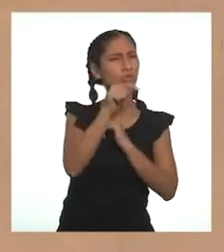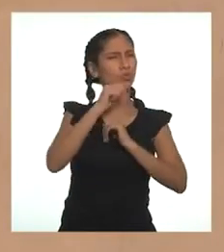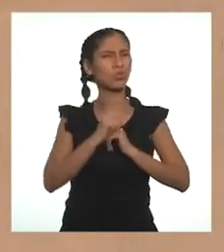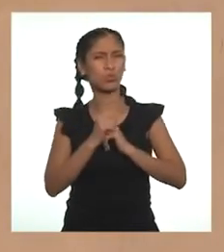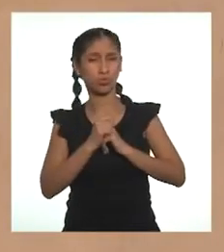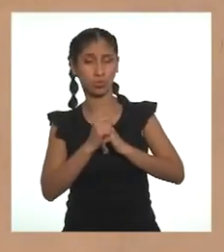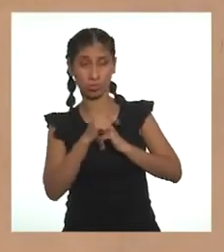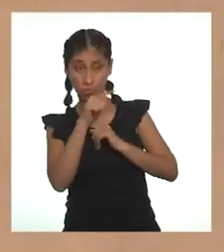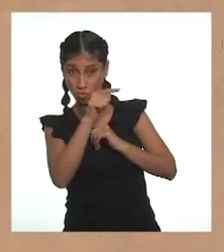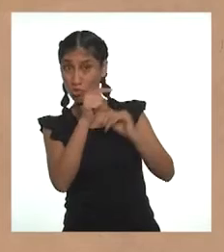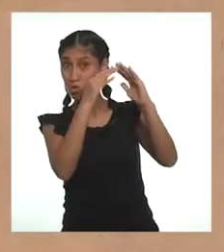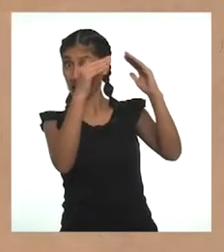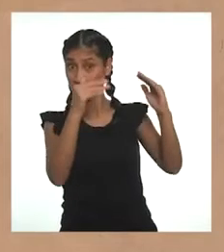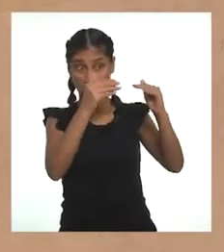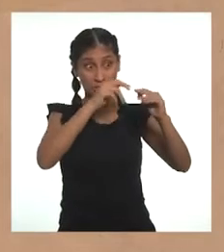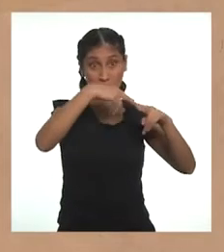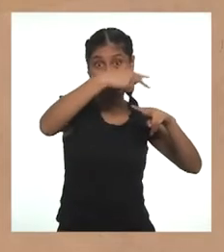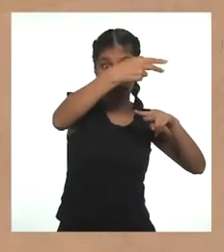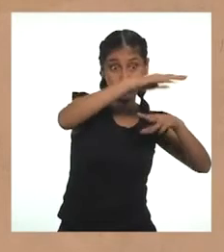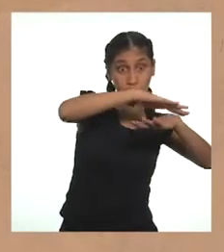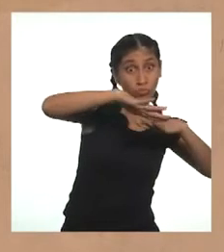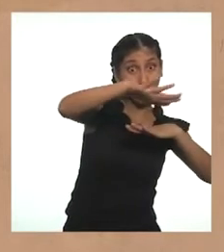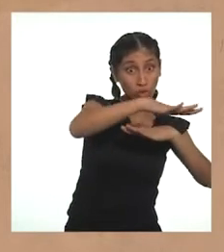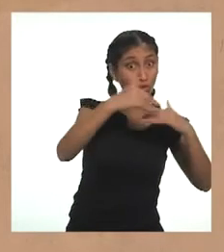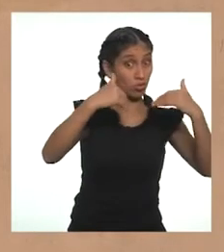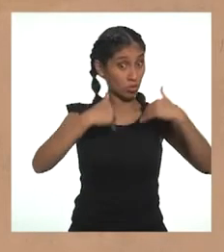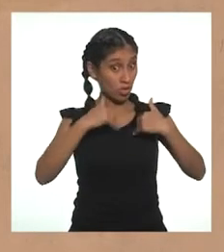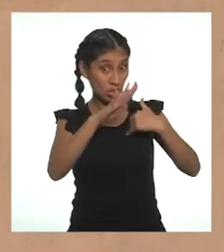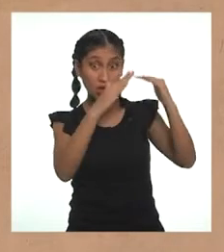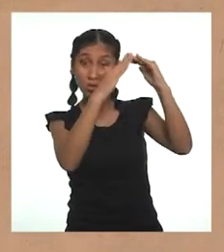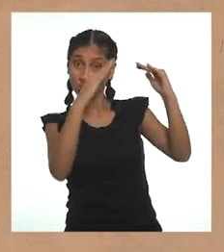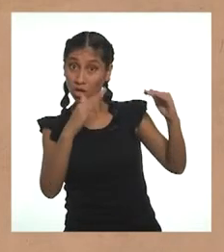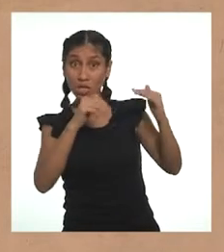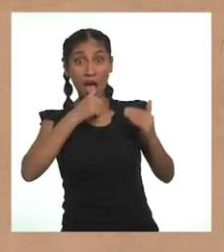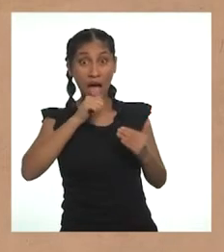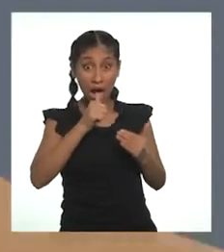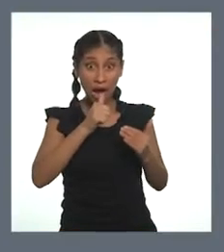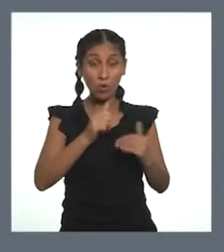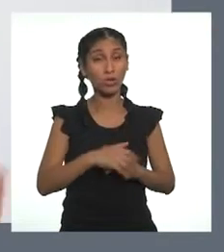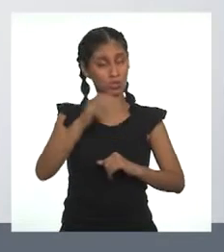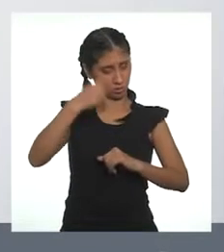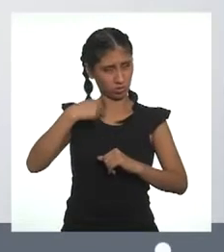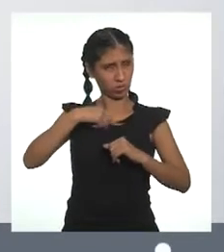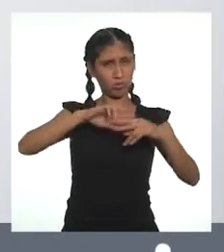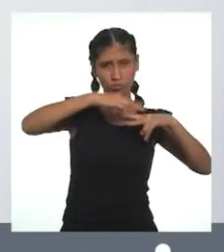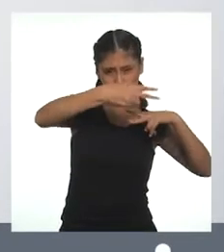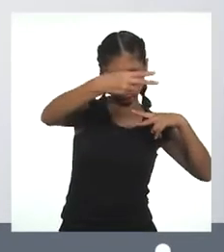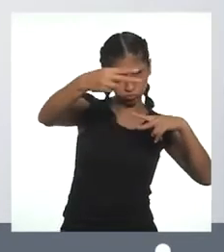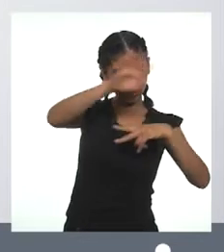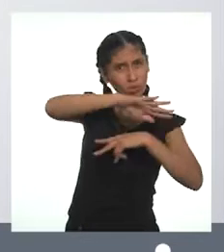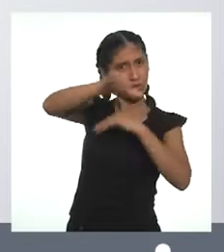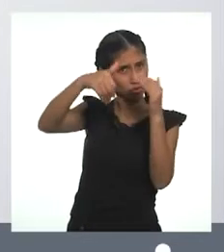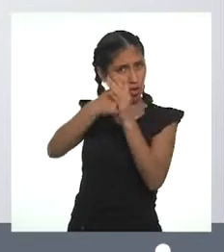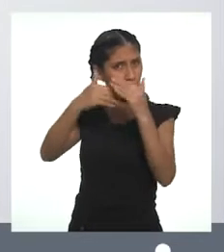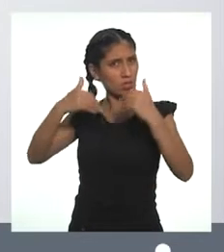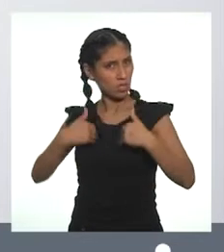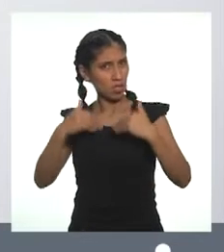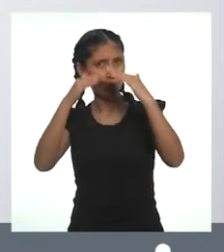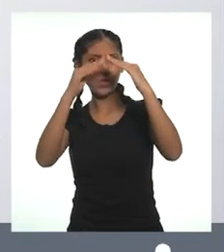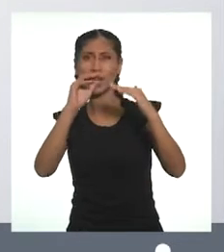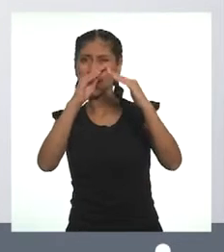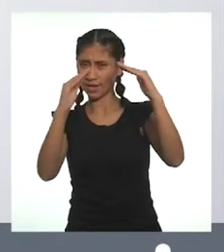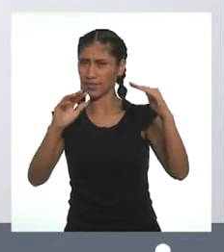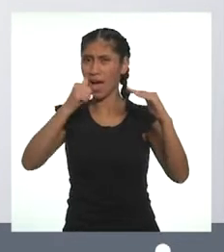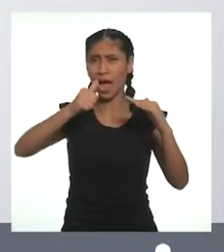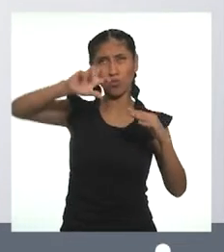¿Tu localidad cuenta con servicios de saneamiento con redes de agua y desagüe? Mi localidad sí cuenta con estos servicios de